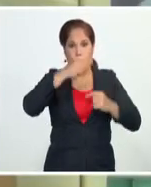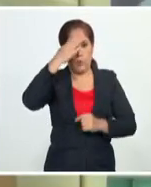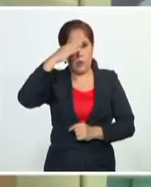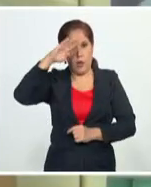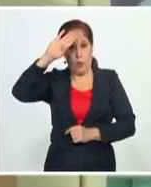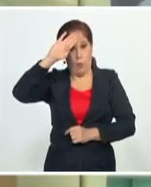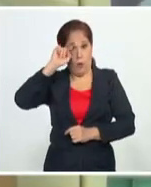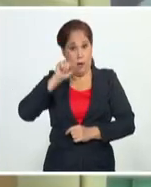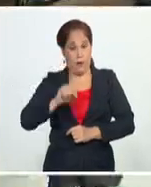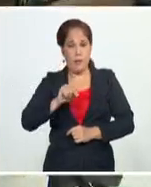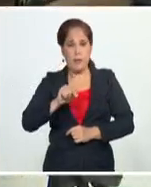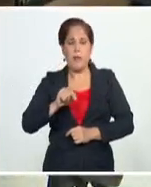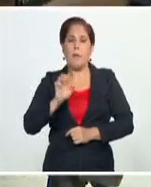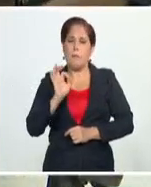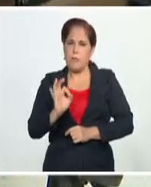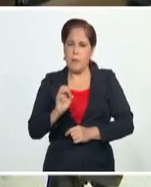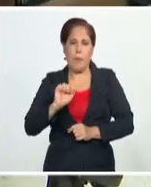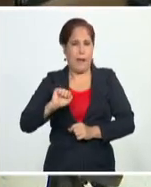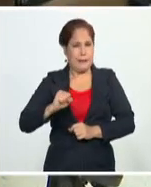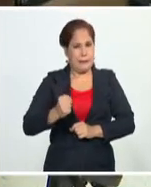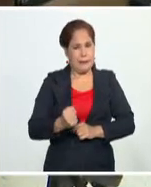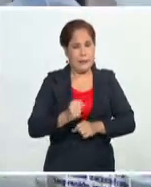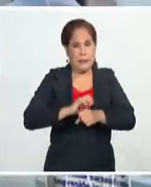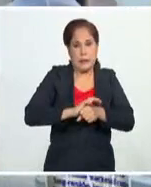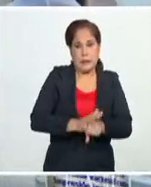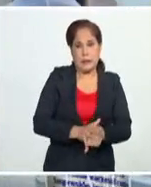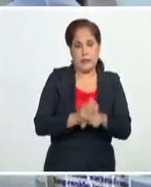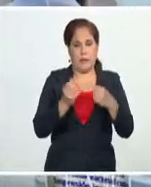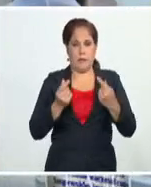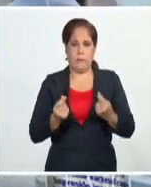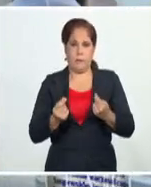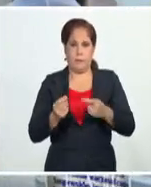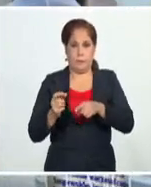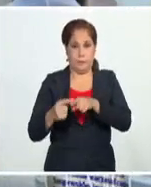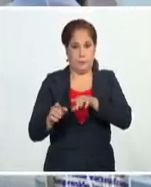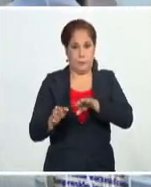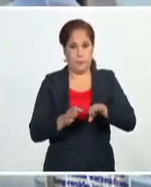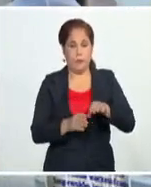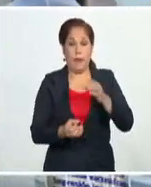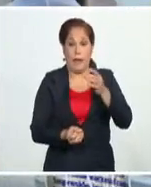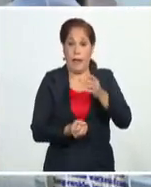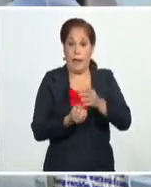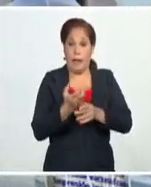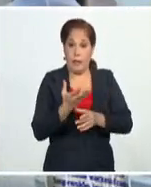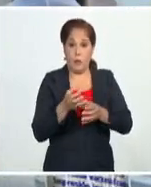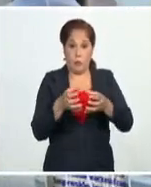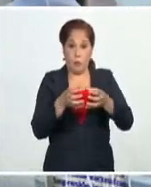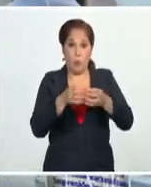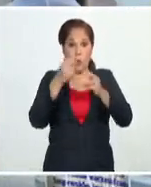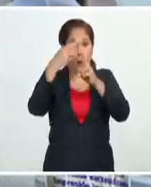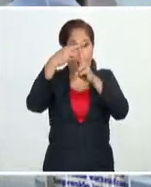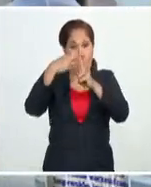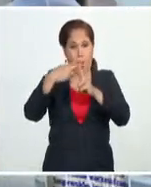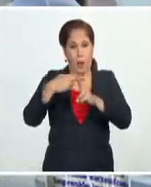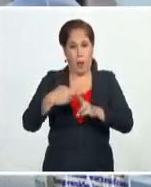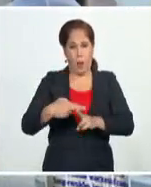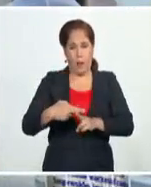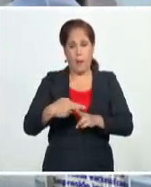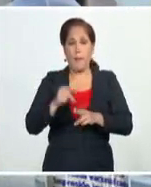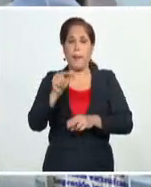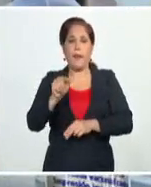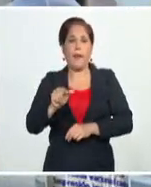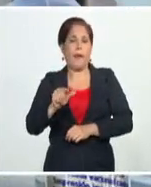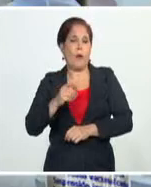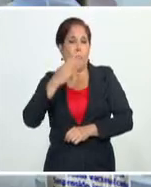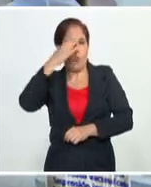trump que ha acentuado la persecución financiera a partir de la creación de esta lista de entidades